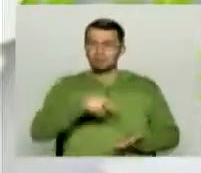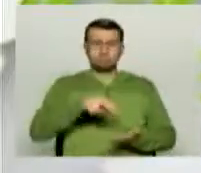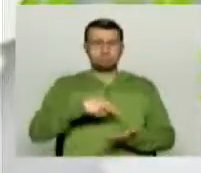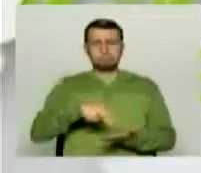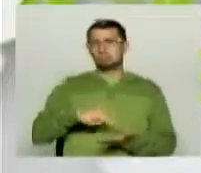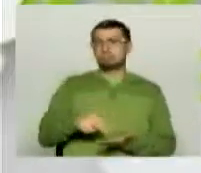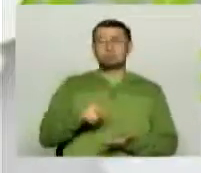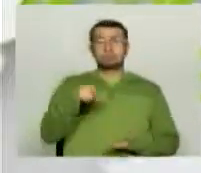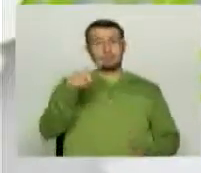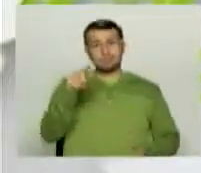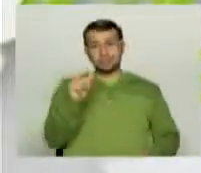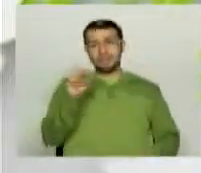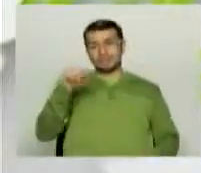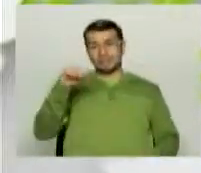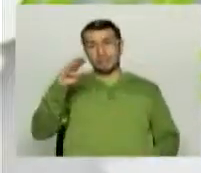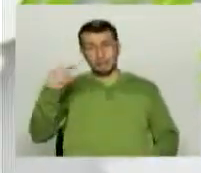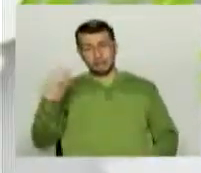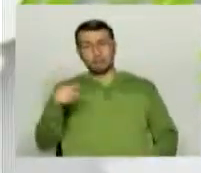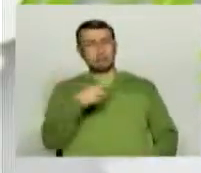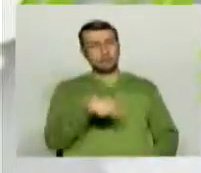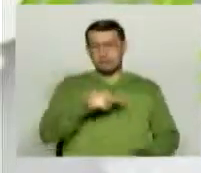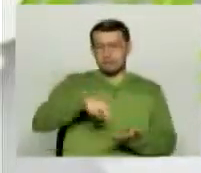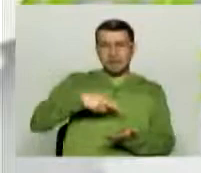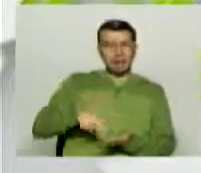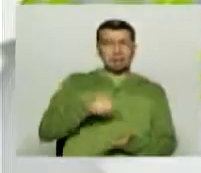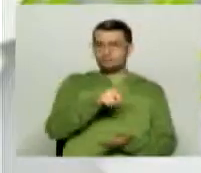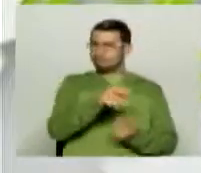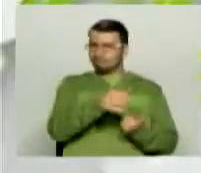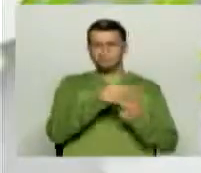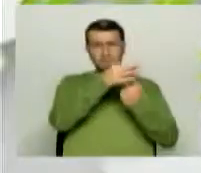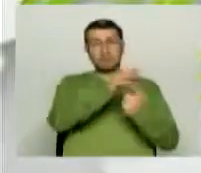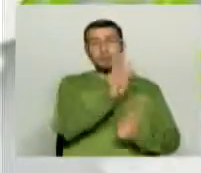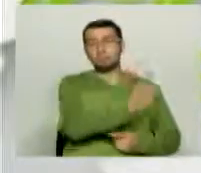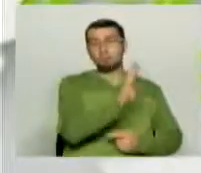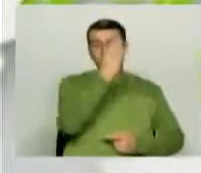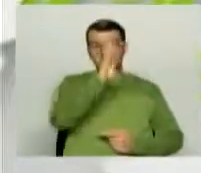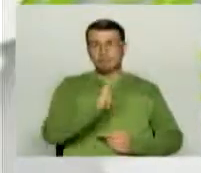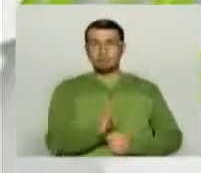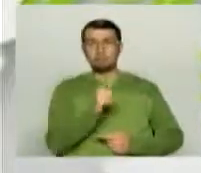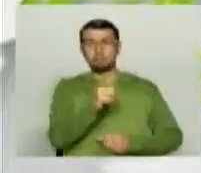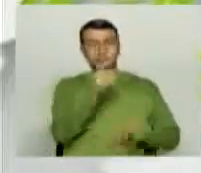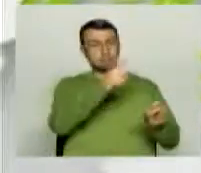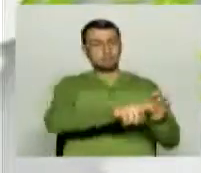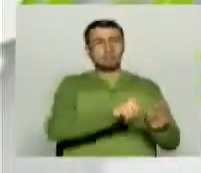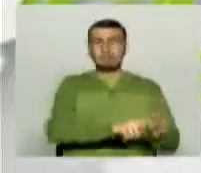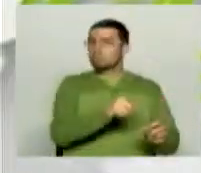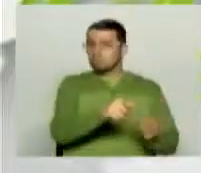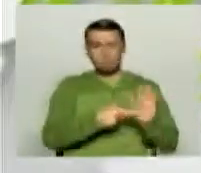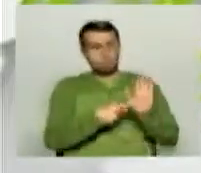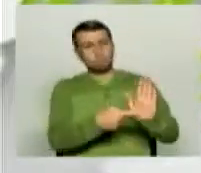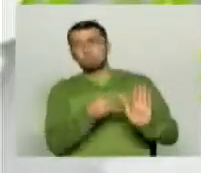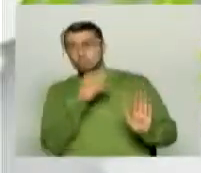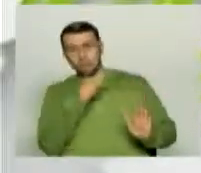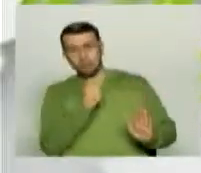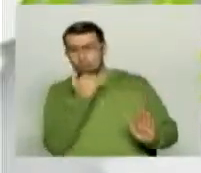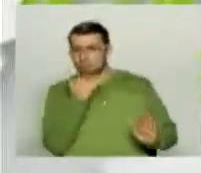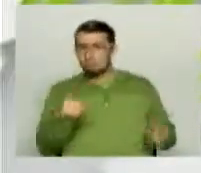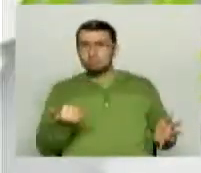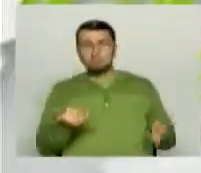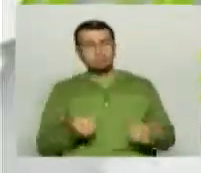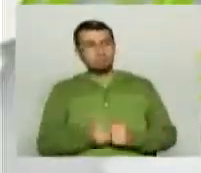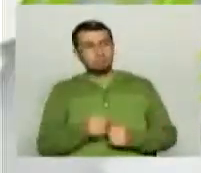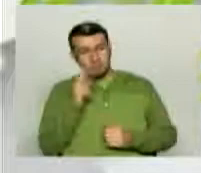Una garota. Que es el baile o que digamos que tiene que ver mucho con los carnavales de río que son famosos en todo el mundo yo no vi